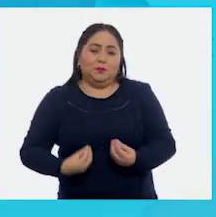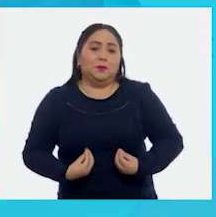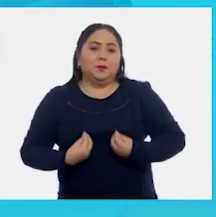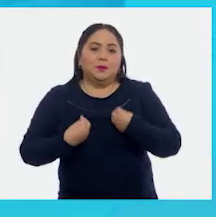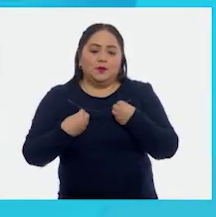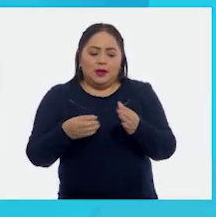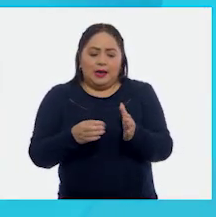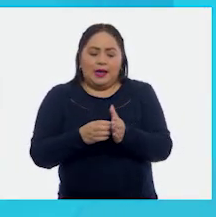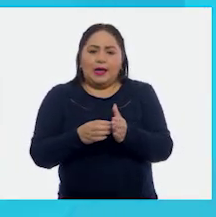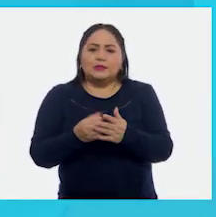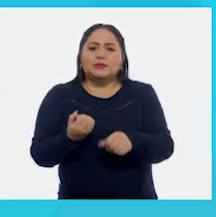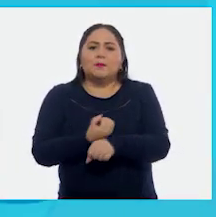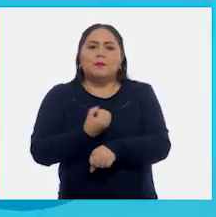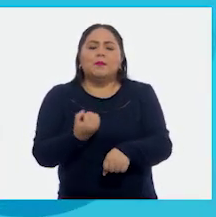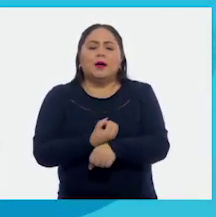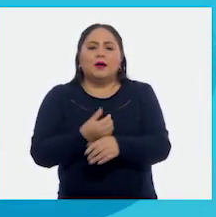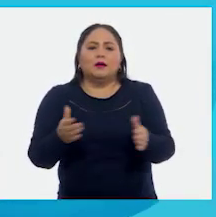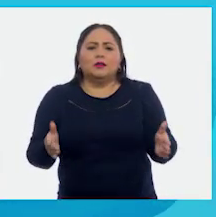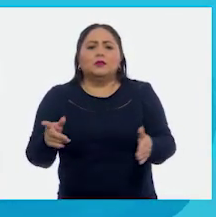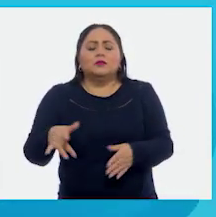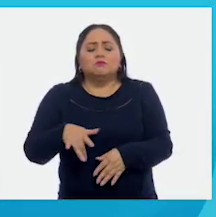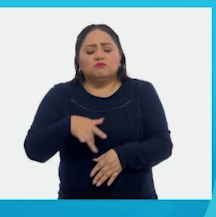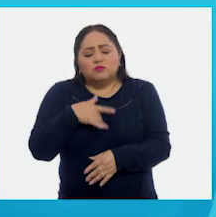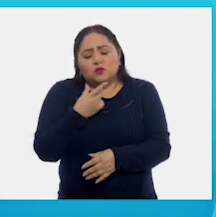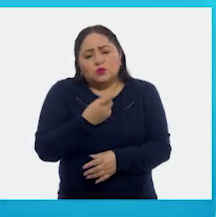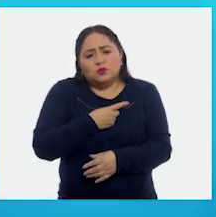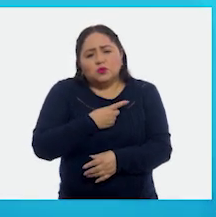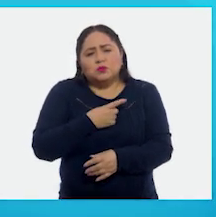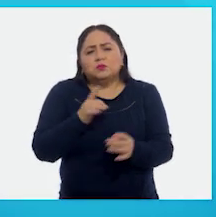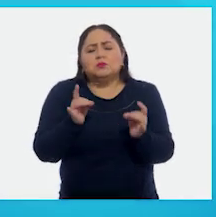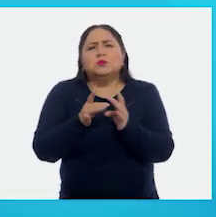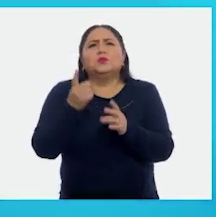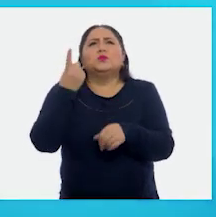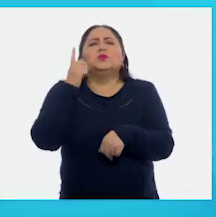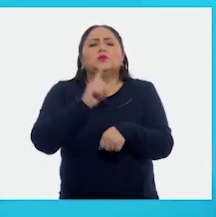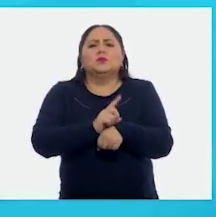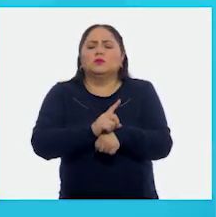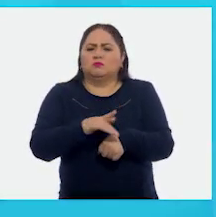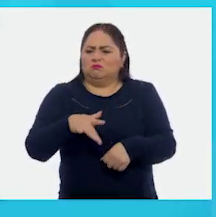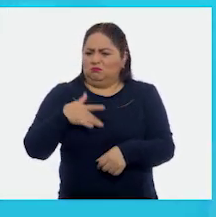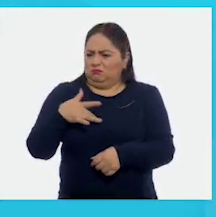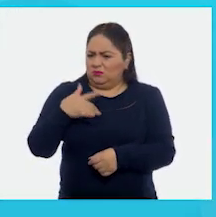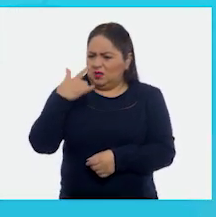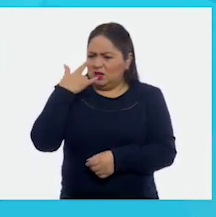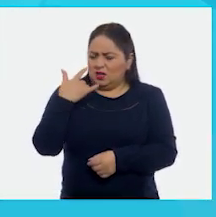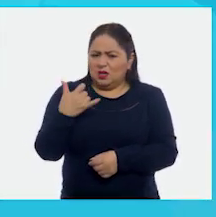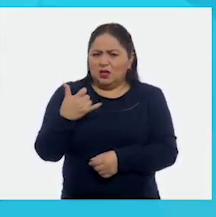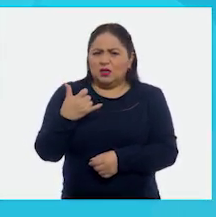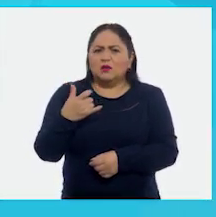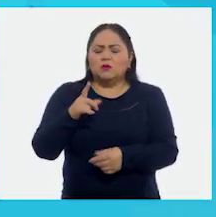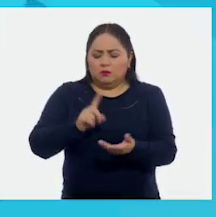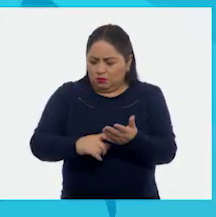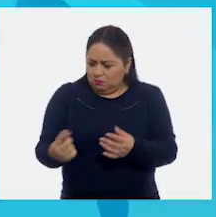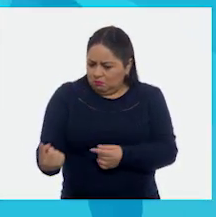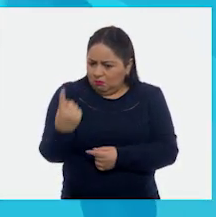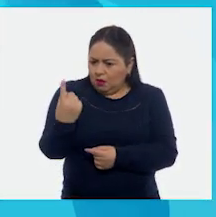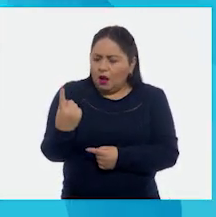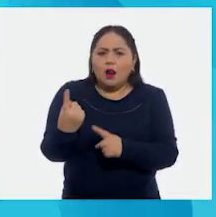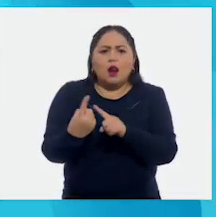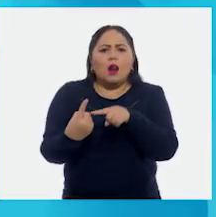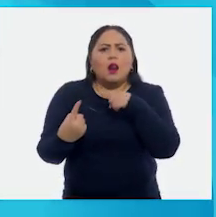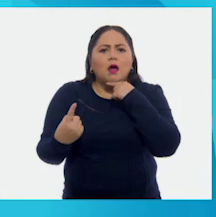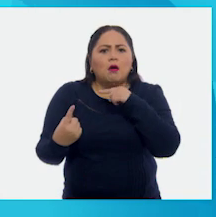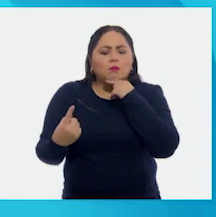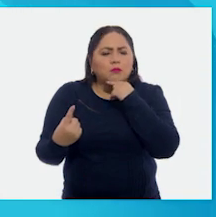una caja de zapatos. Se sentía muy solo y un día pasó algo muy extraño. Apareció un lápiz, pero no era